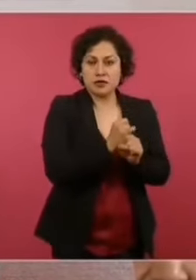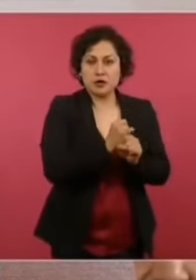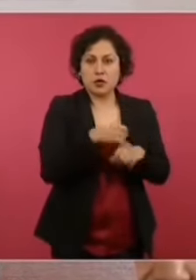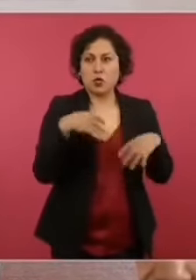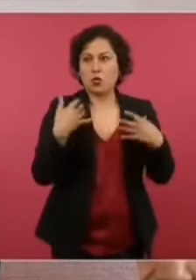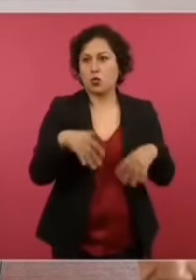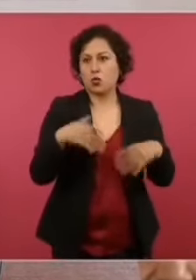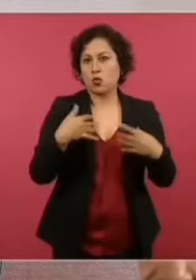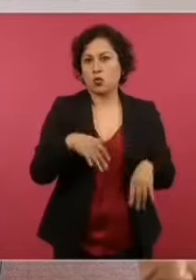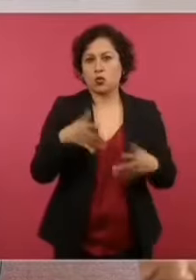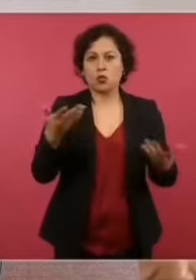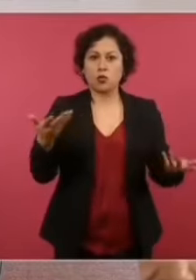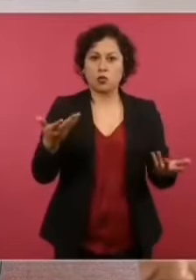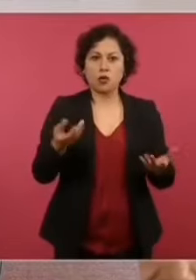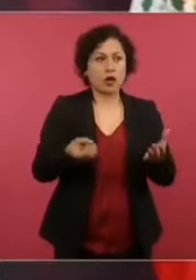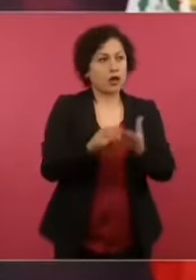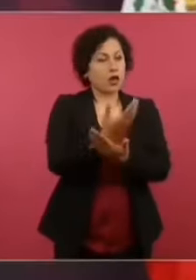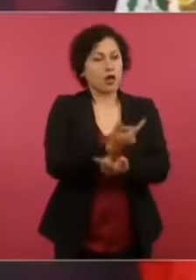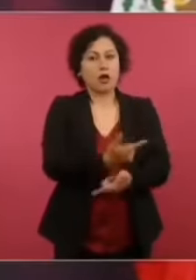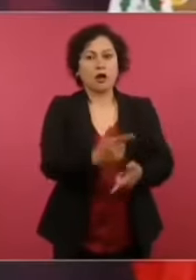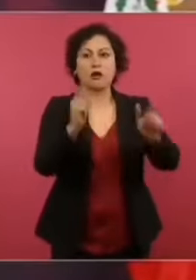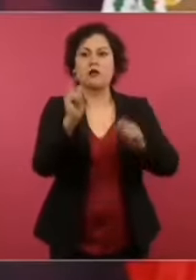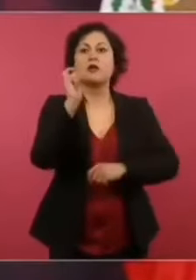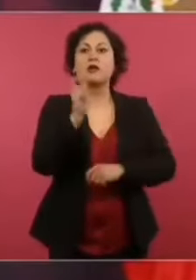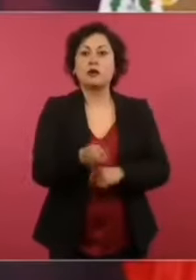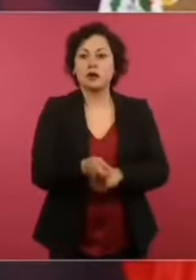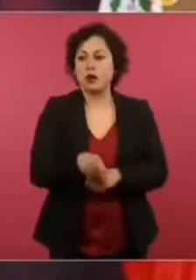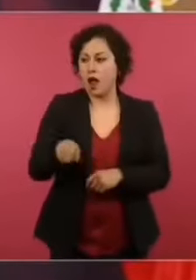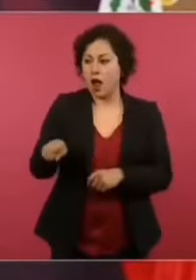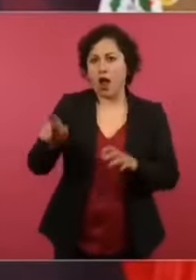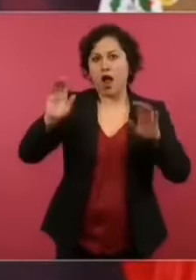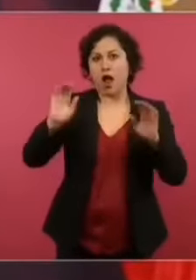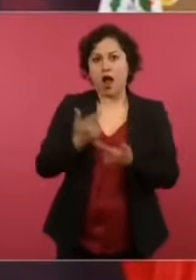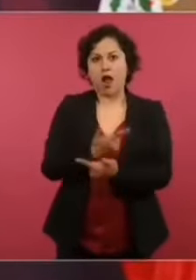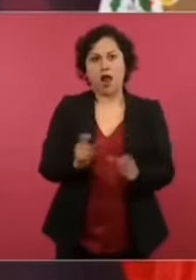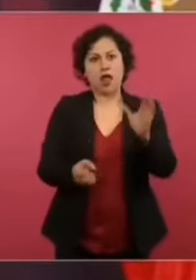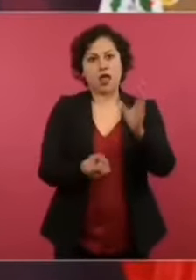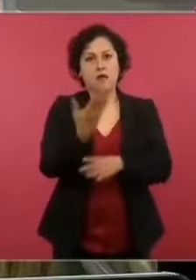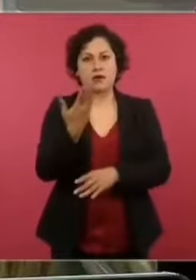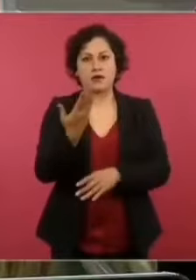Lo mismo, ¿no? ¿Qué van a decir lo de la DEA? Ahí está.